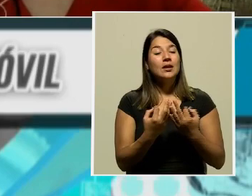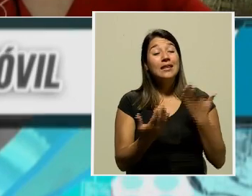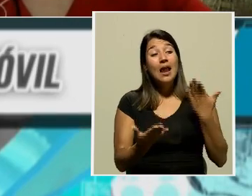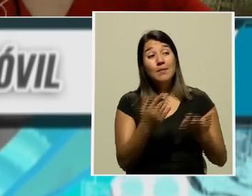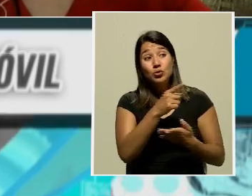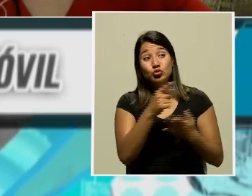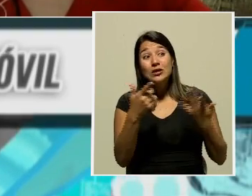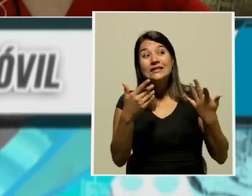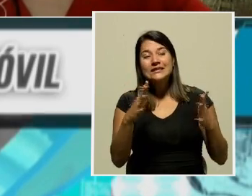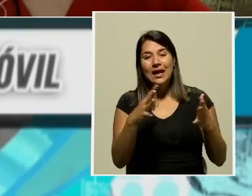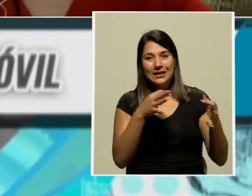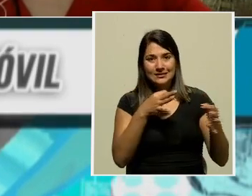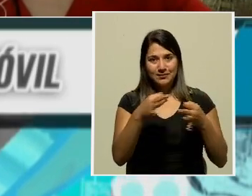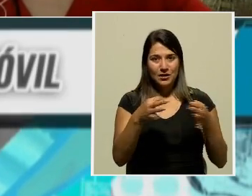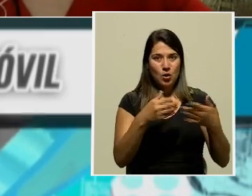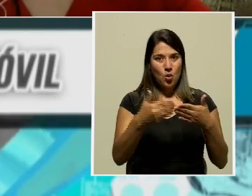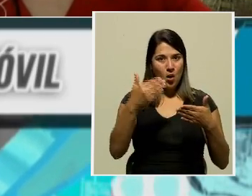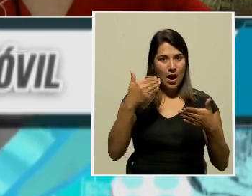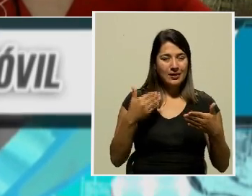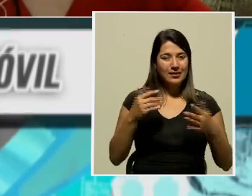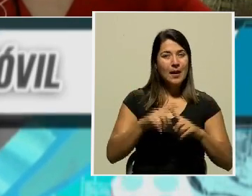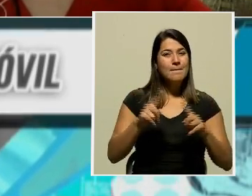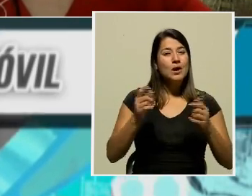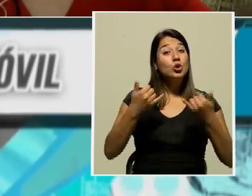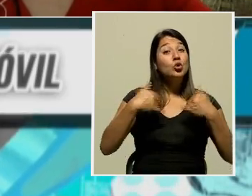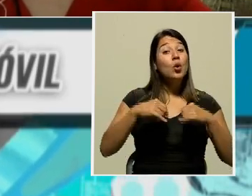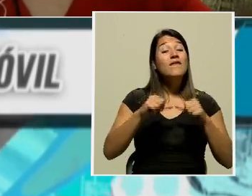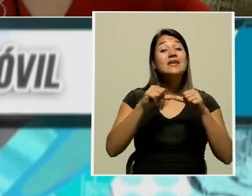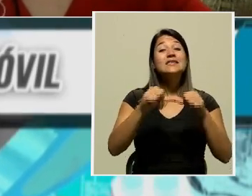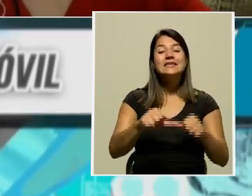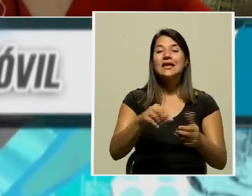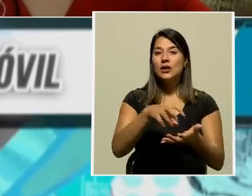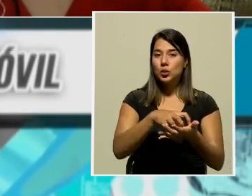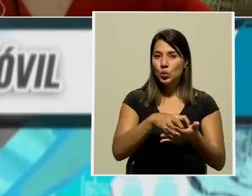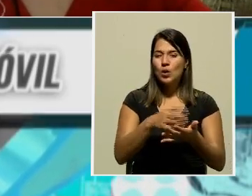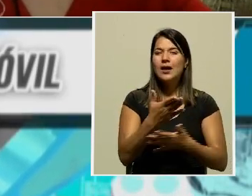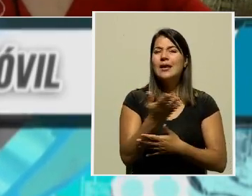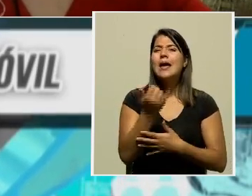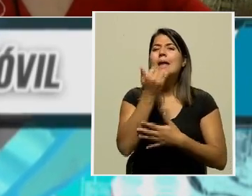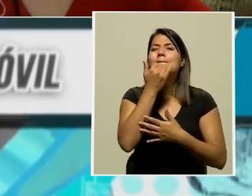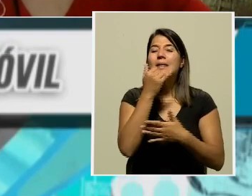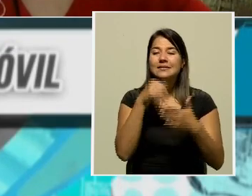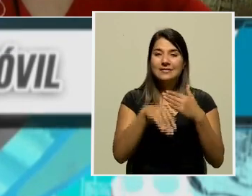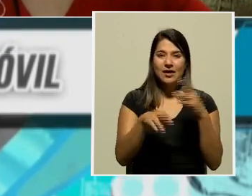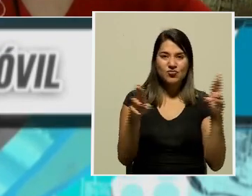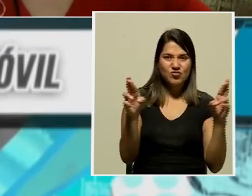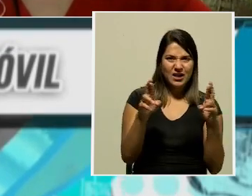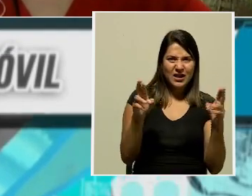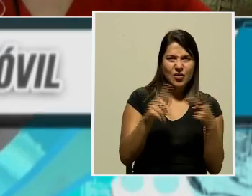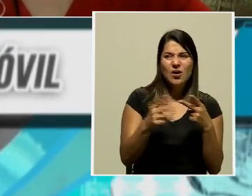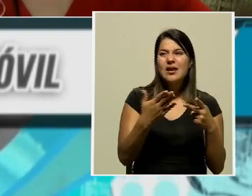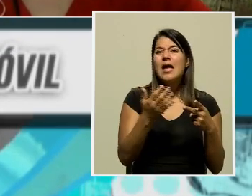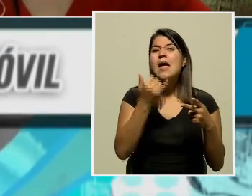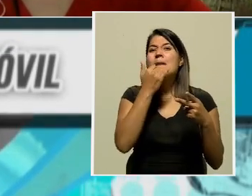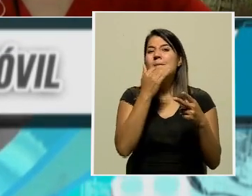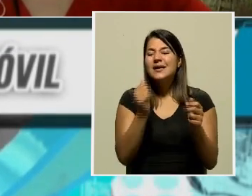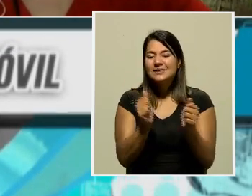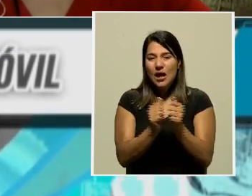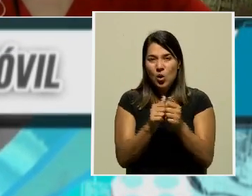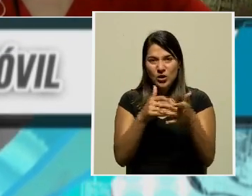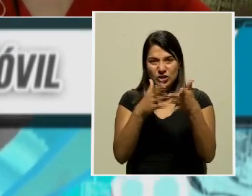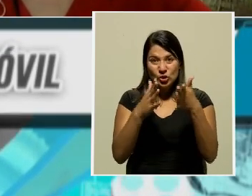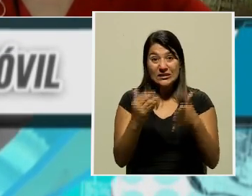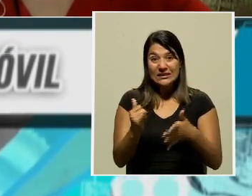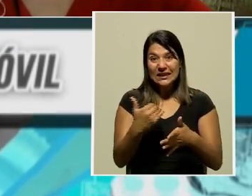anteriores por parte de ustedes, sin embargo, las dudas persisten. ¿Qué va a pasar en los recreos? ¿Qué va a pasar con los estudiantes con factores de